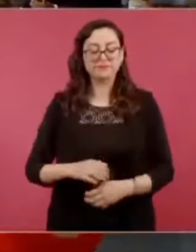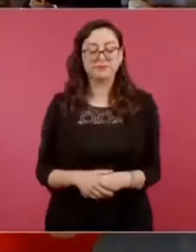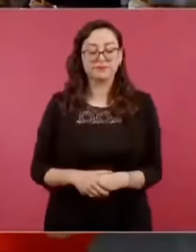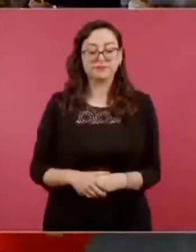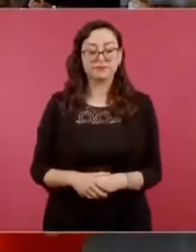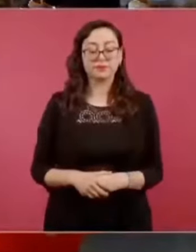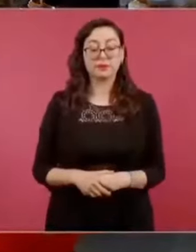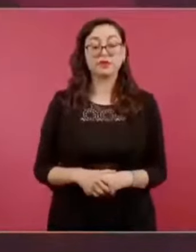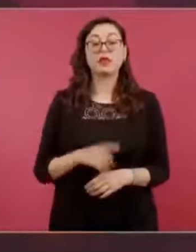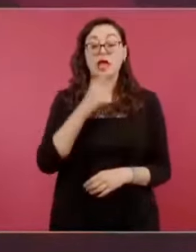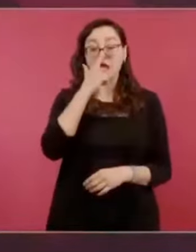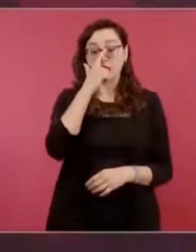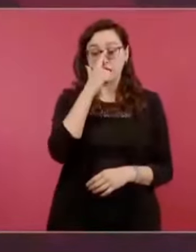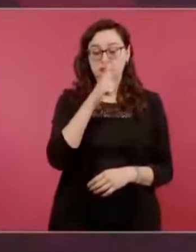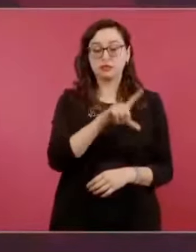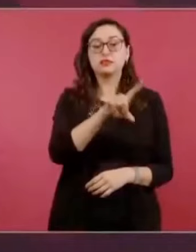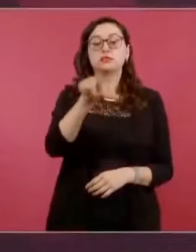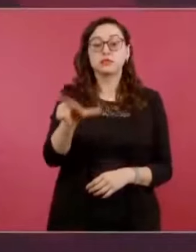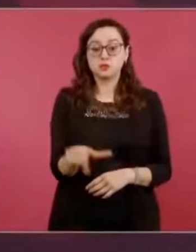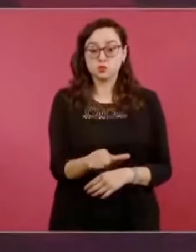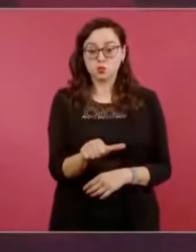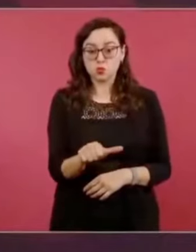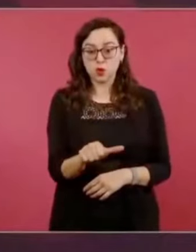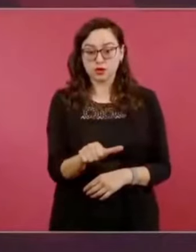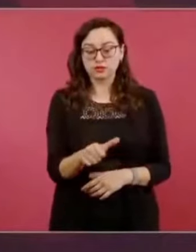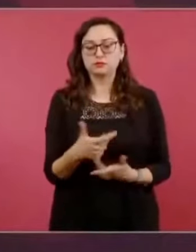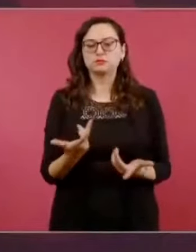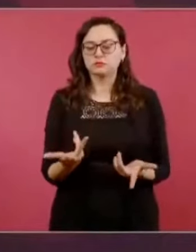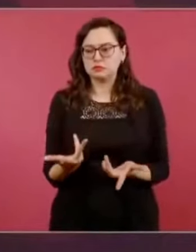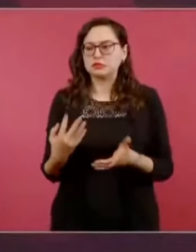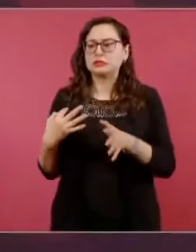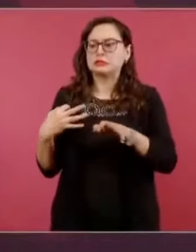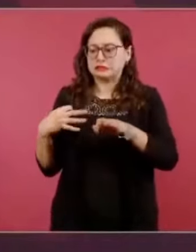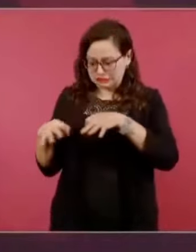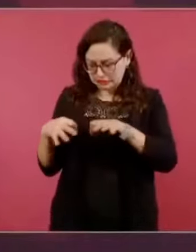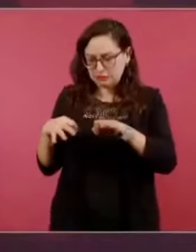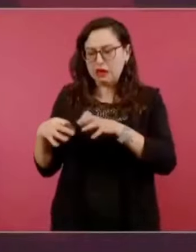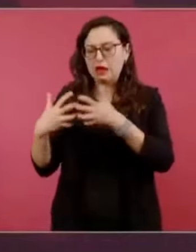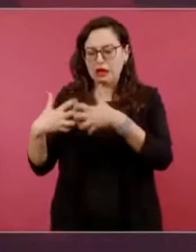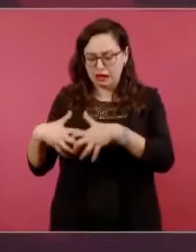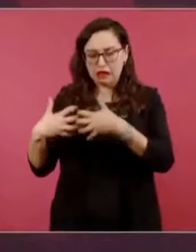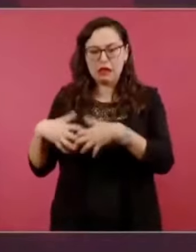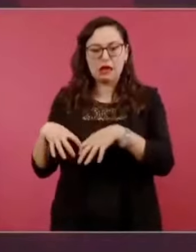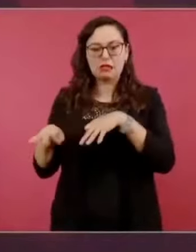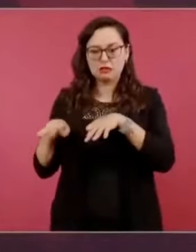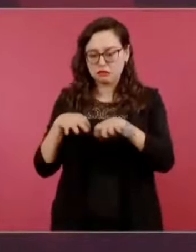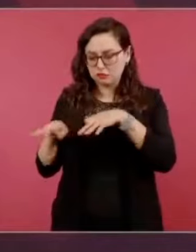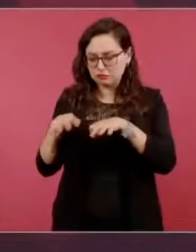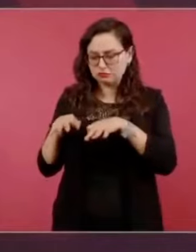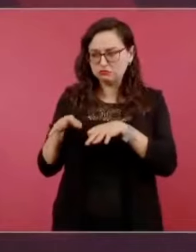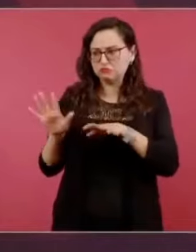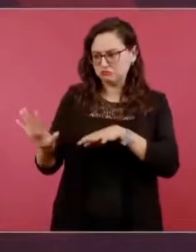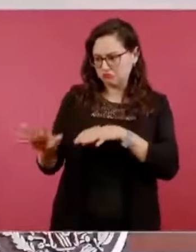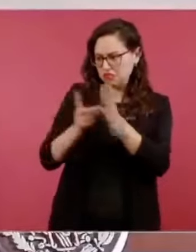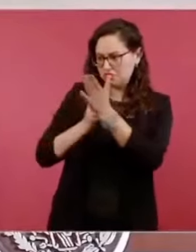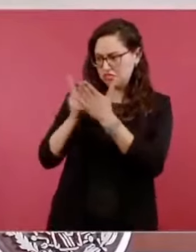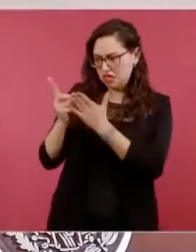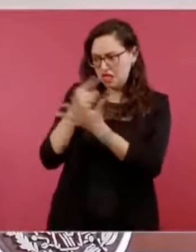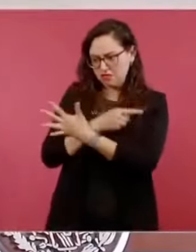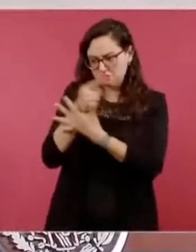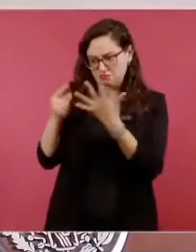durante el cardenismo los obreros sintieron garantizados sus derechos laborales.